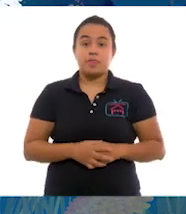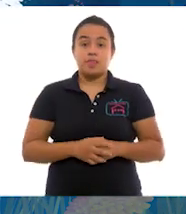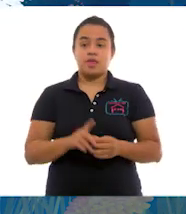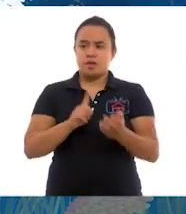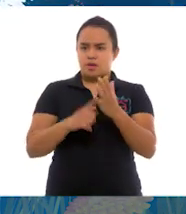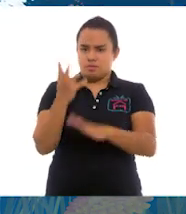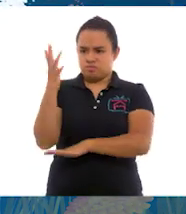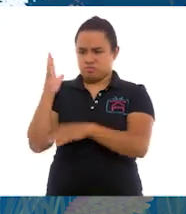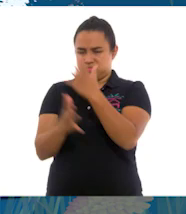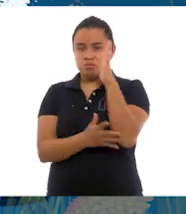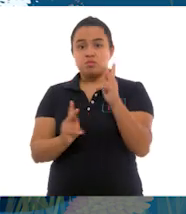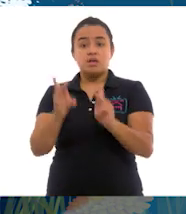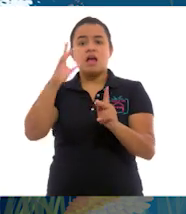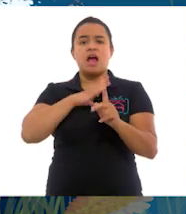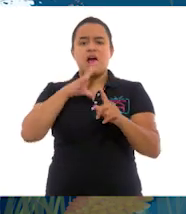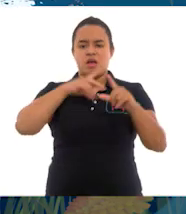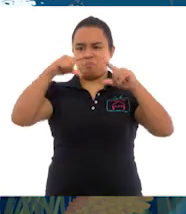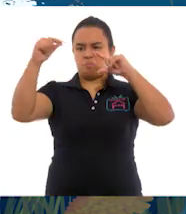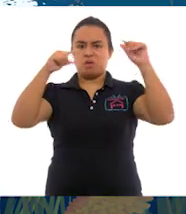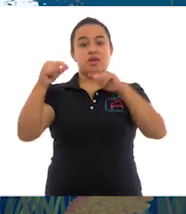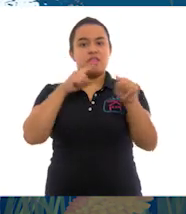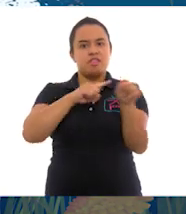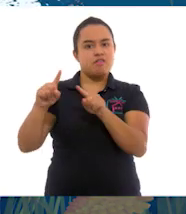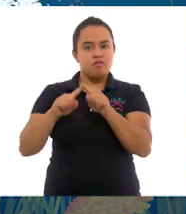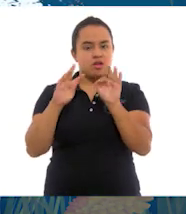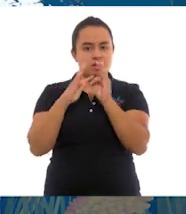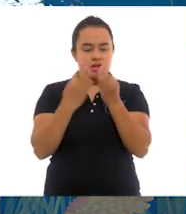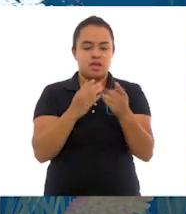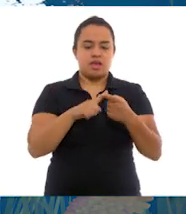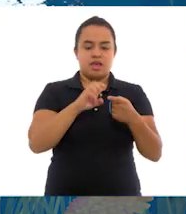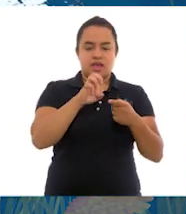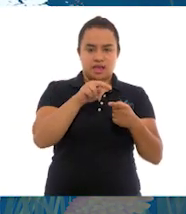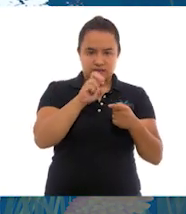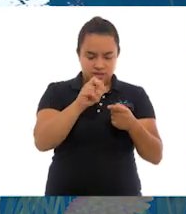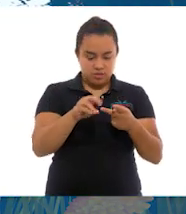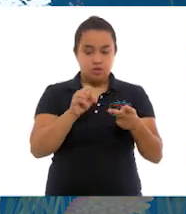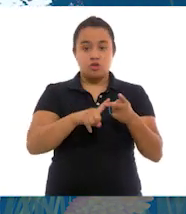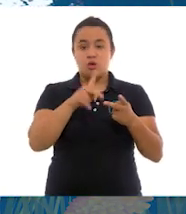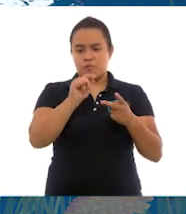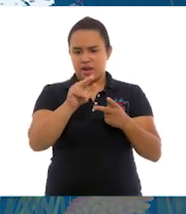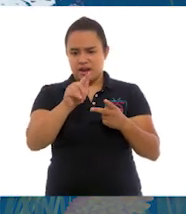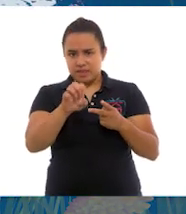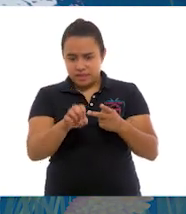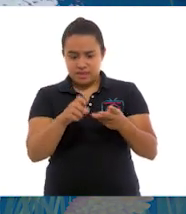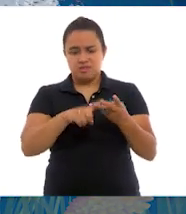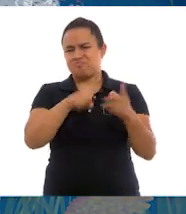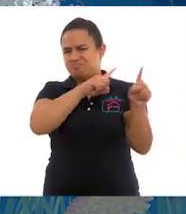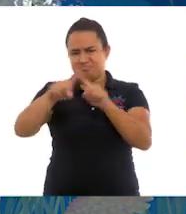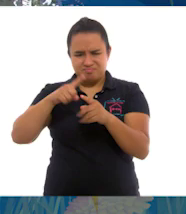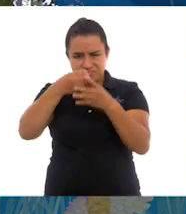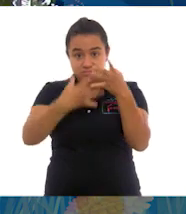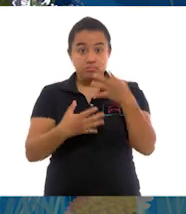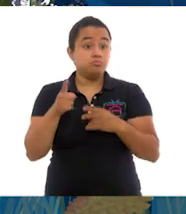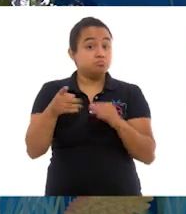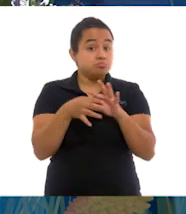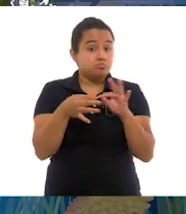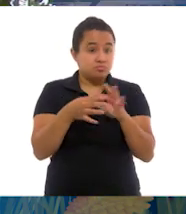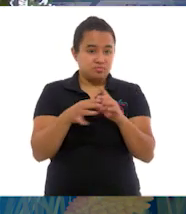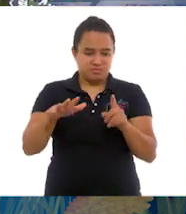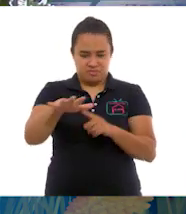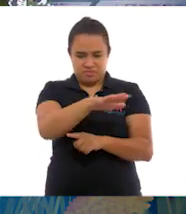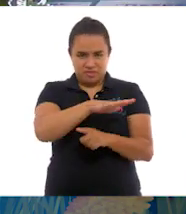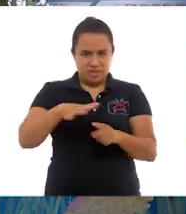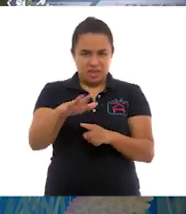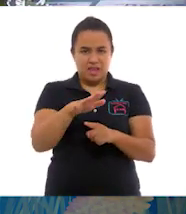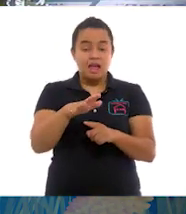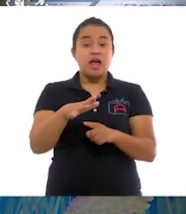podemos encontrar pinos de diferentes tipos, encinos, pinavetes, entre muchos más. Me platicó que entre la fauna de